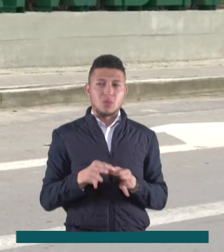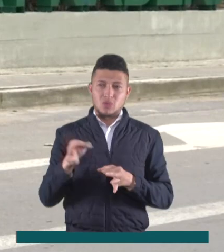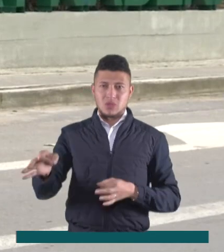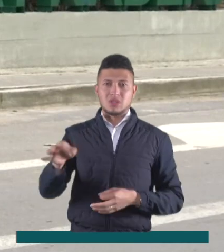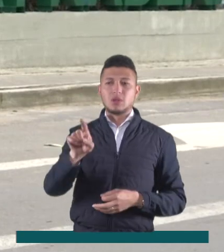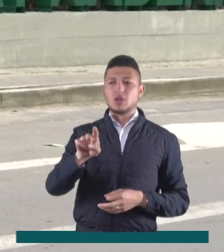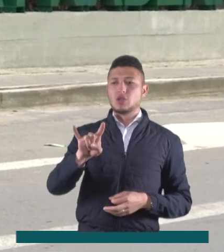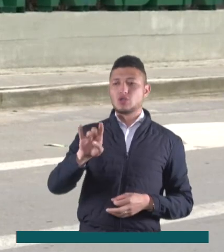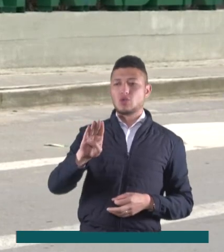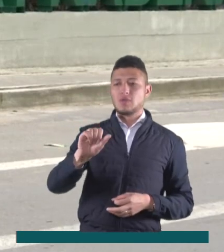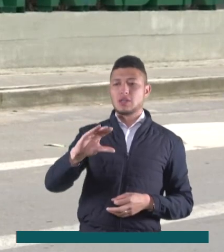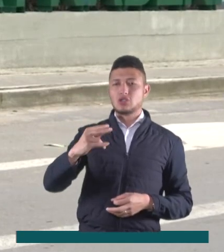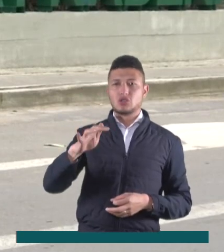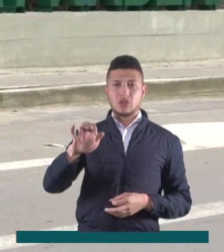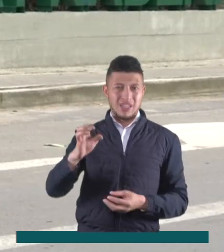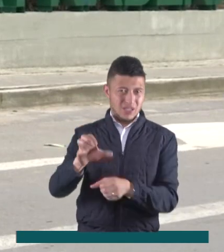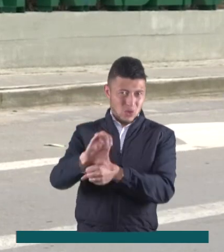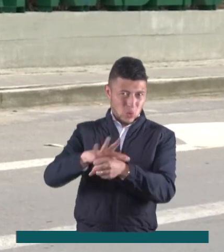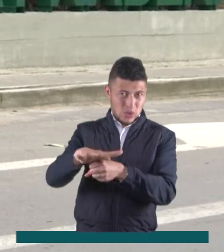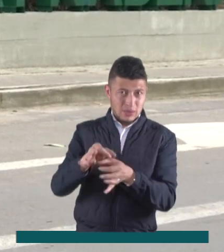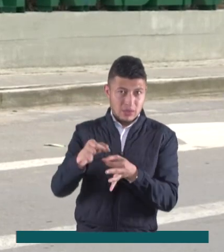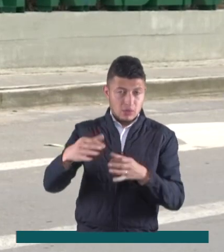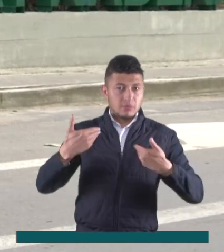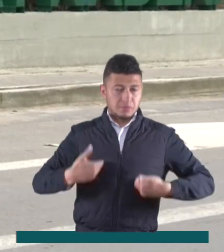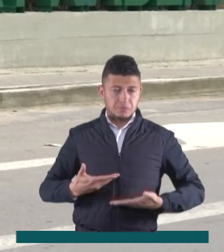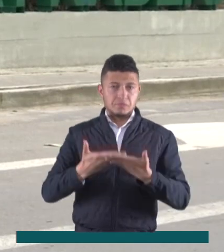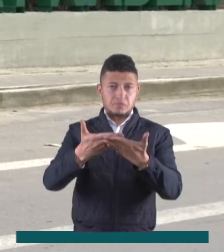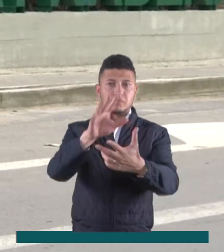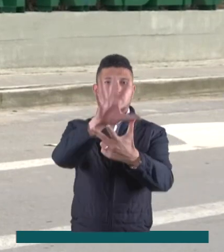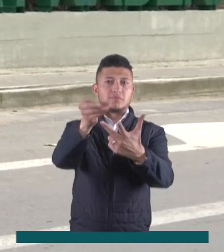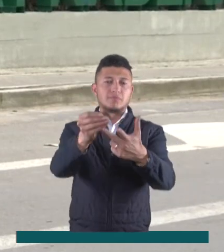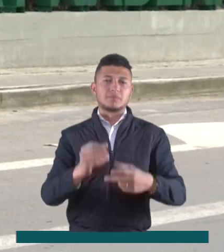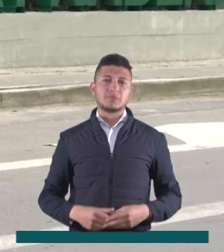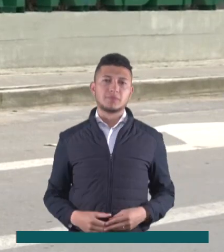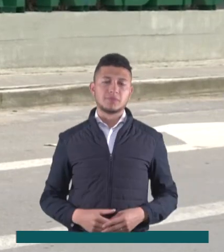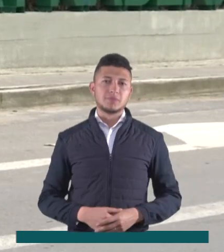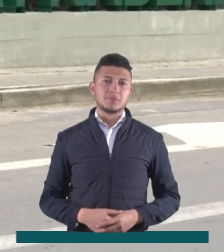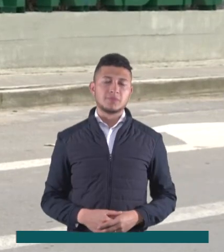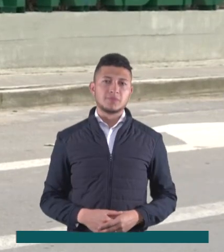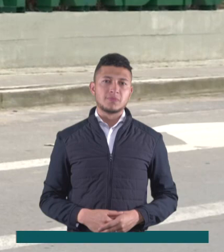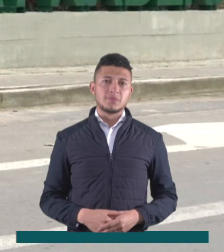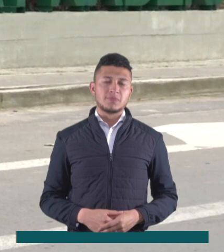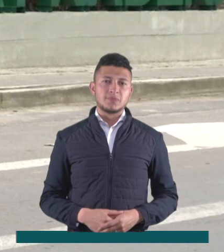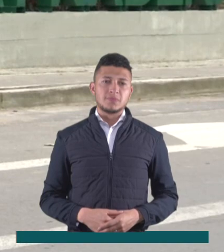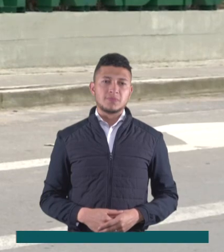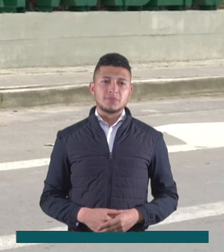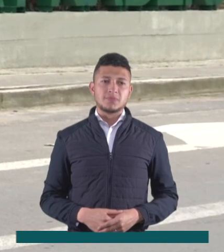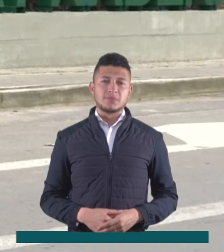Desde el municipio de Subachoque en el departamento de Cundinamarca informó Carolina Escandón para Enlace 13.